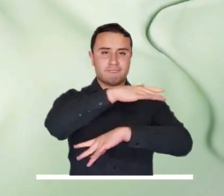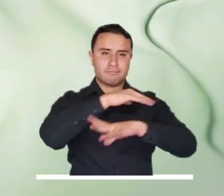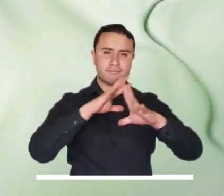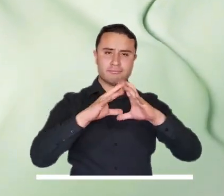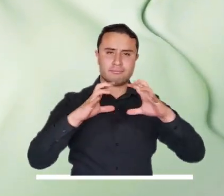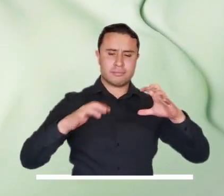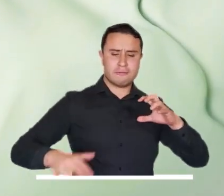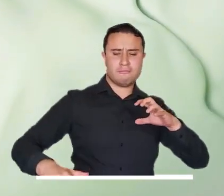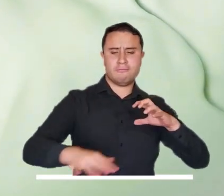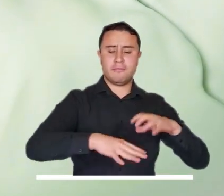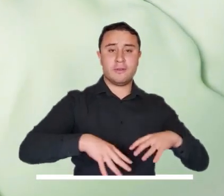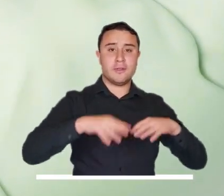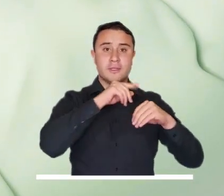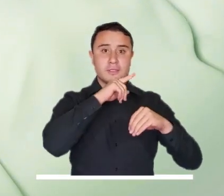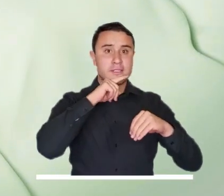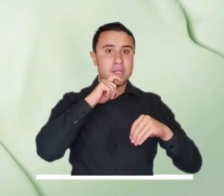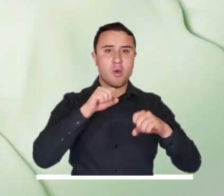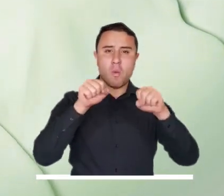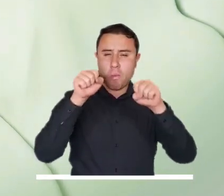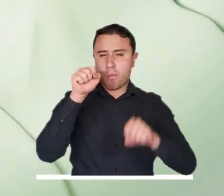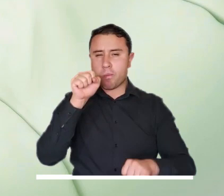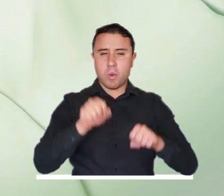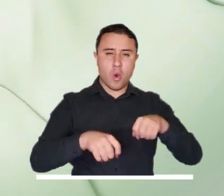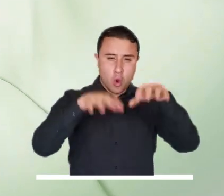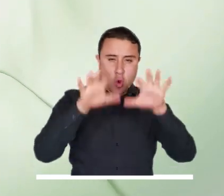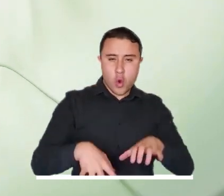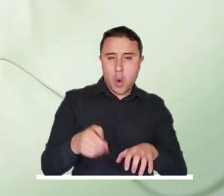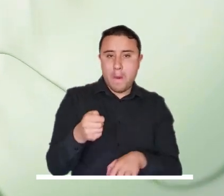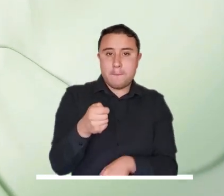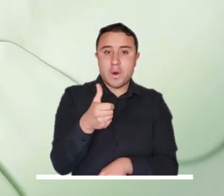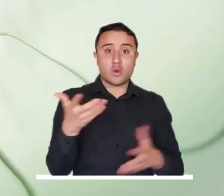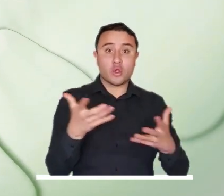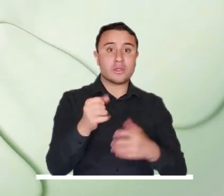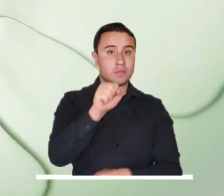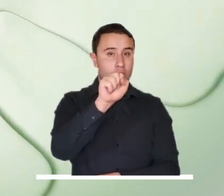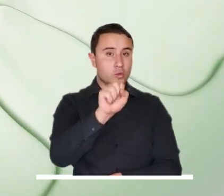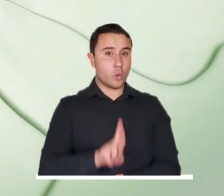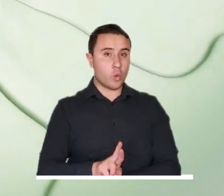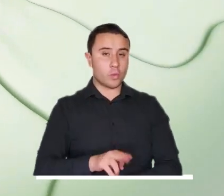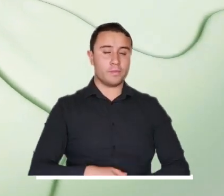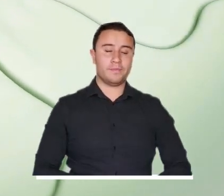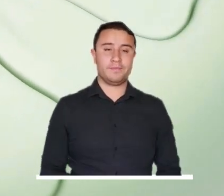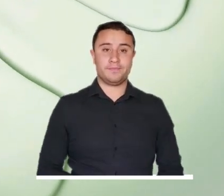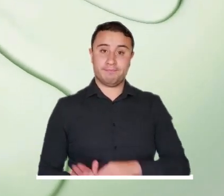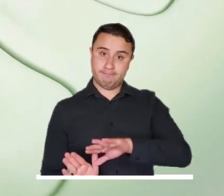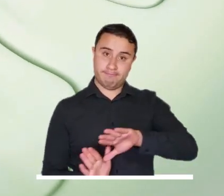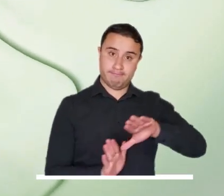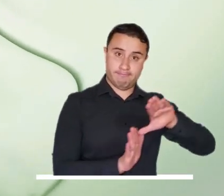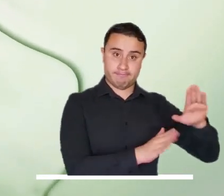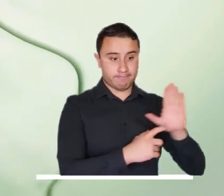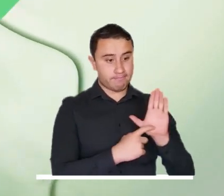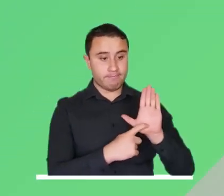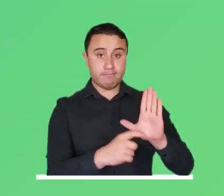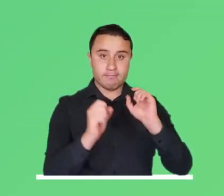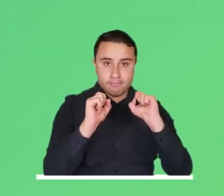Y en Bogotá, cielo parcialmente nublado y tiempo seco. Pueden ocurrir lloviznas ocasionales en el sur de la ciudad.